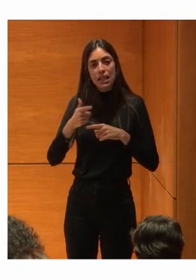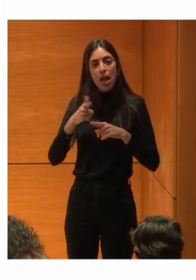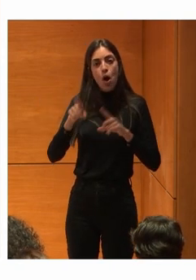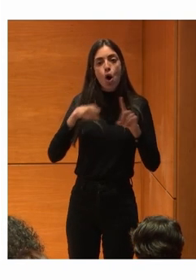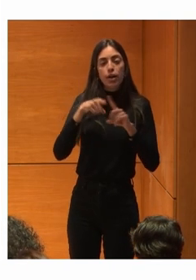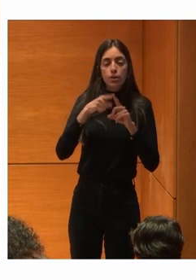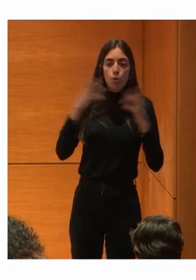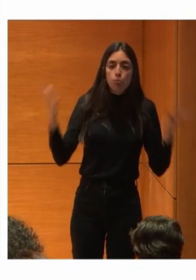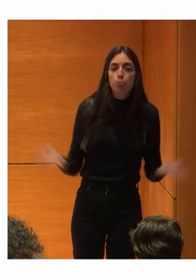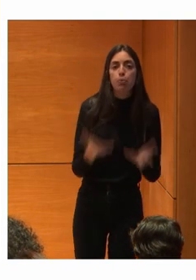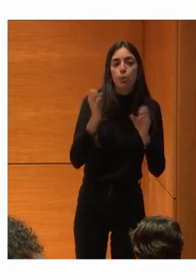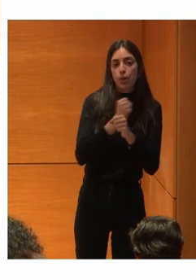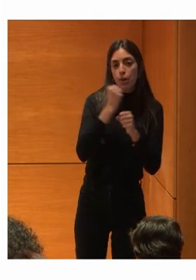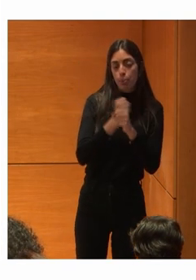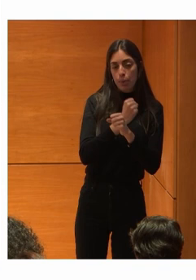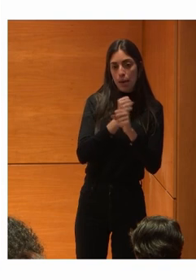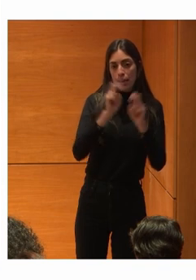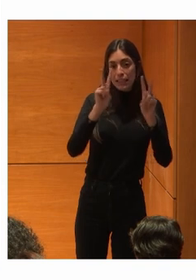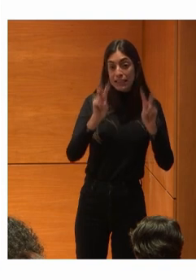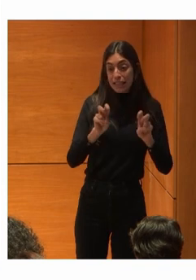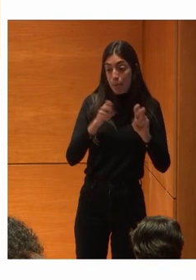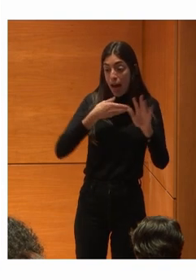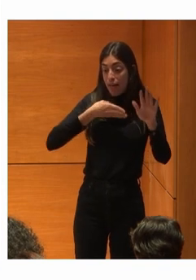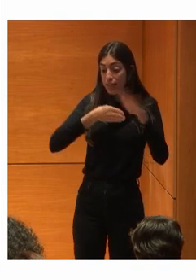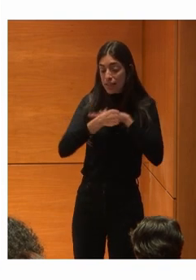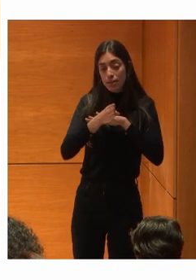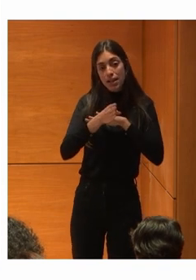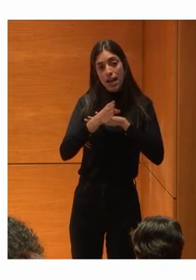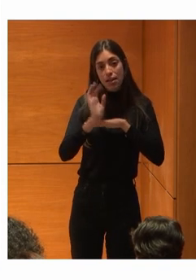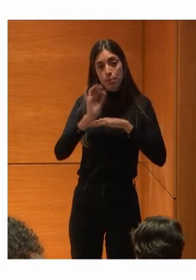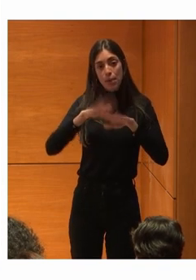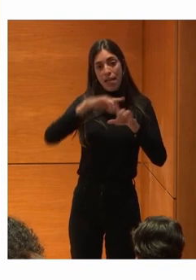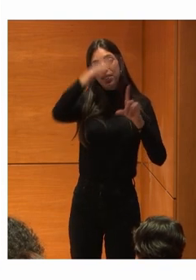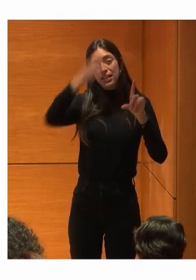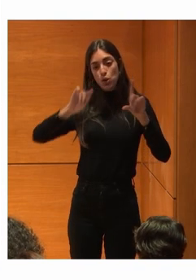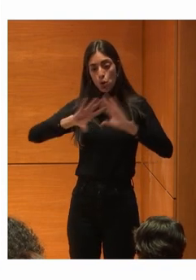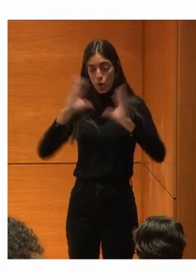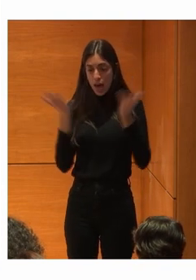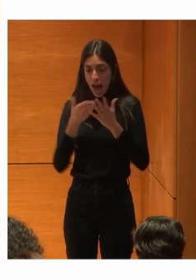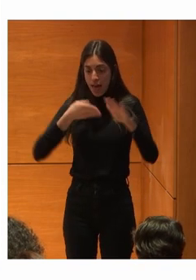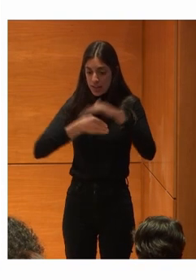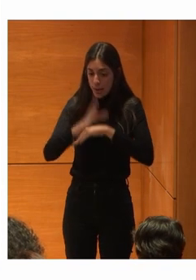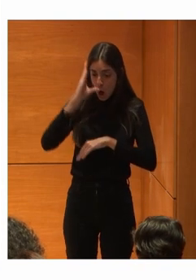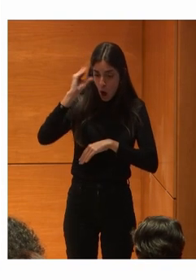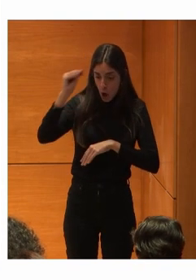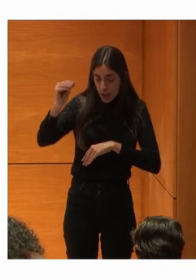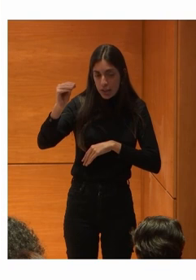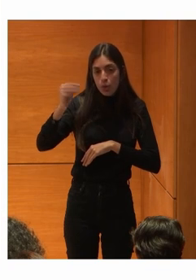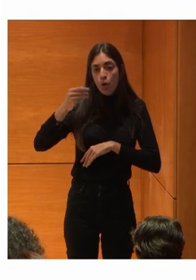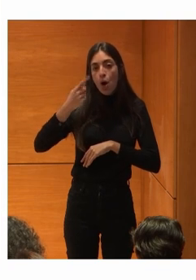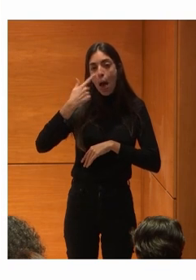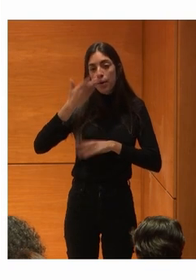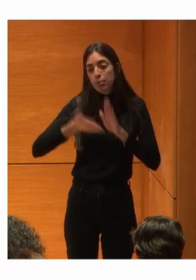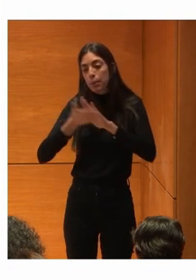empleo Premios Integra Y tal En términos de accesibilidad De diseño universal De accesibilidad cognitiva ¿Por dónde van las cosas